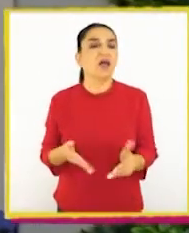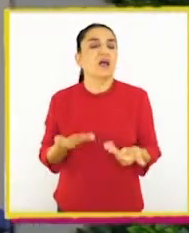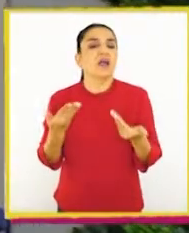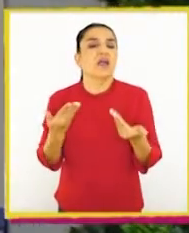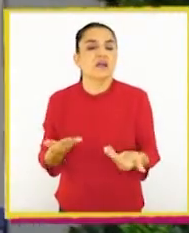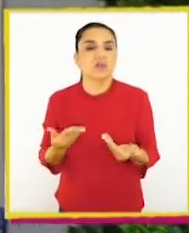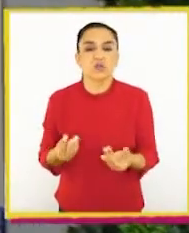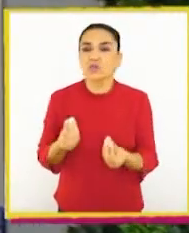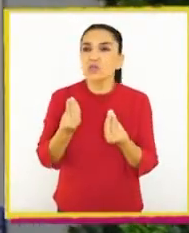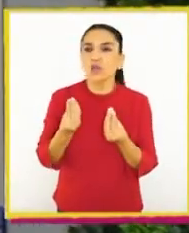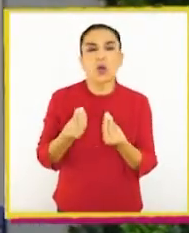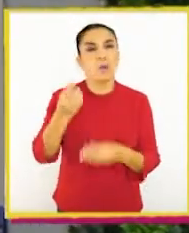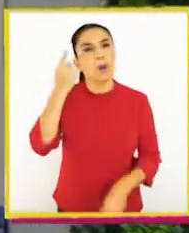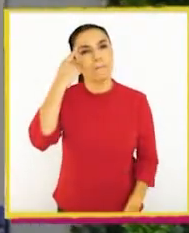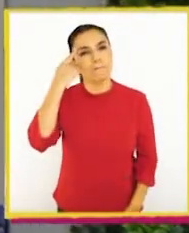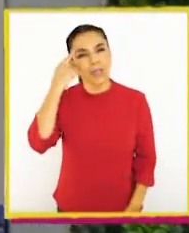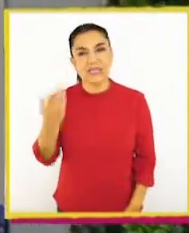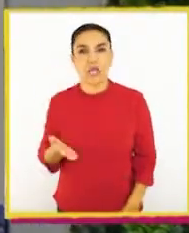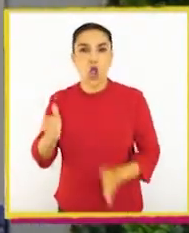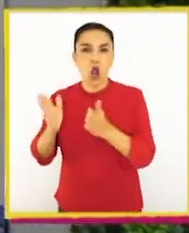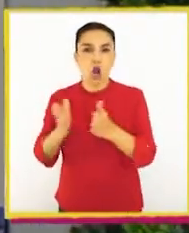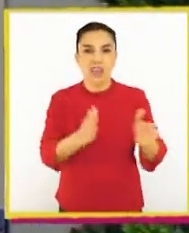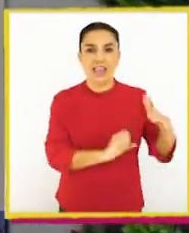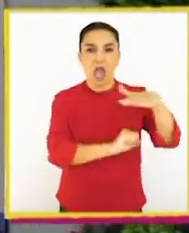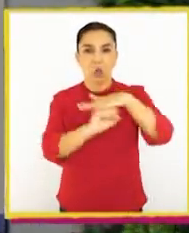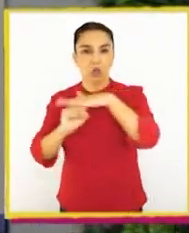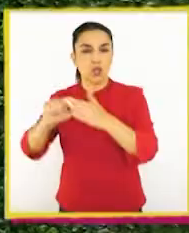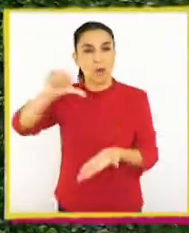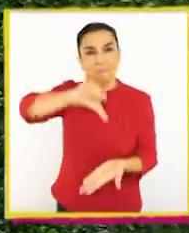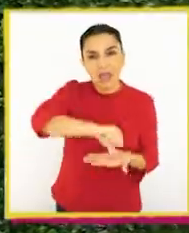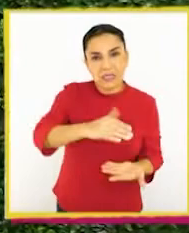Entonces, ¿cómo creen que se organizan las autoridades de un país?